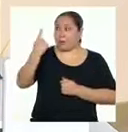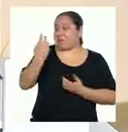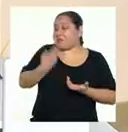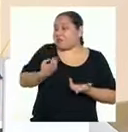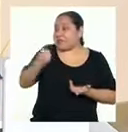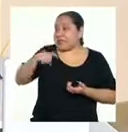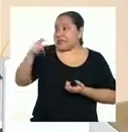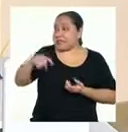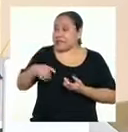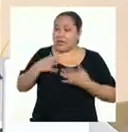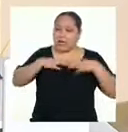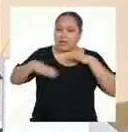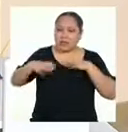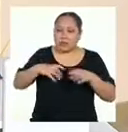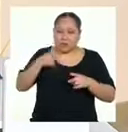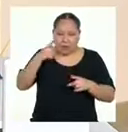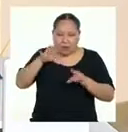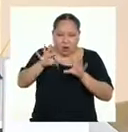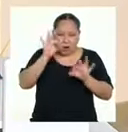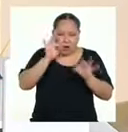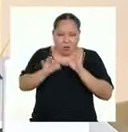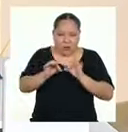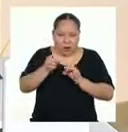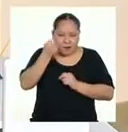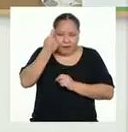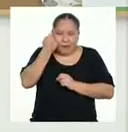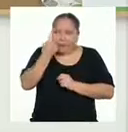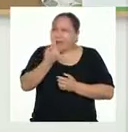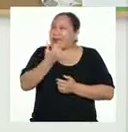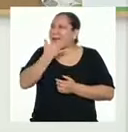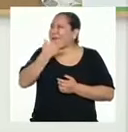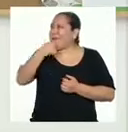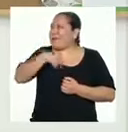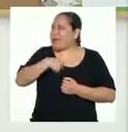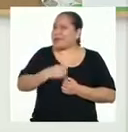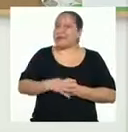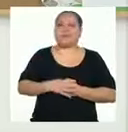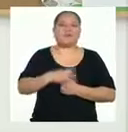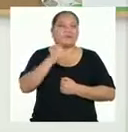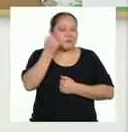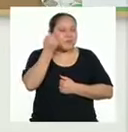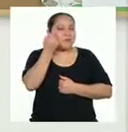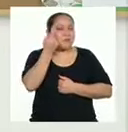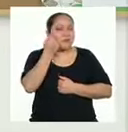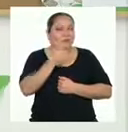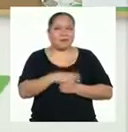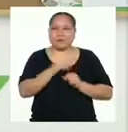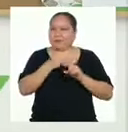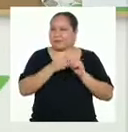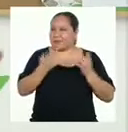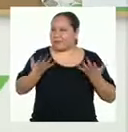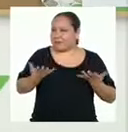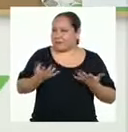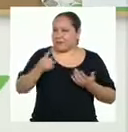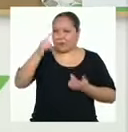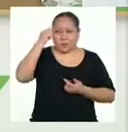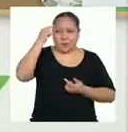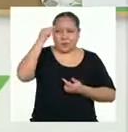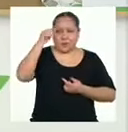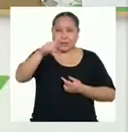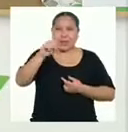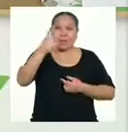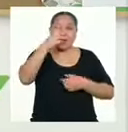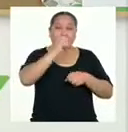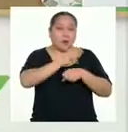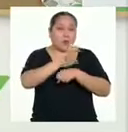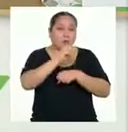debemos hacer para identificar y entender lo que nos está pasando. Entiendo. Pero ahora, ¿crees que esta primera